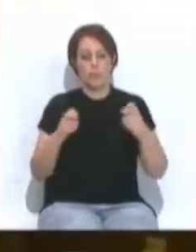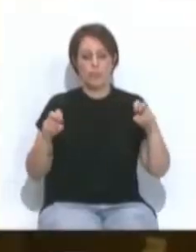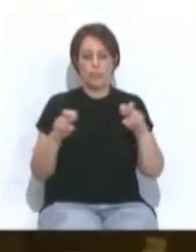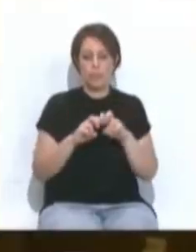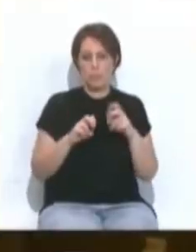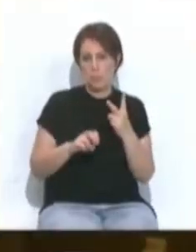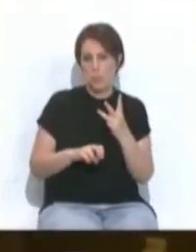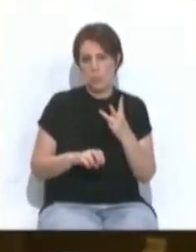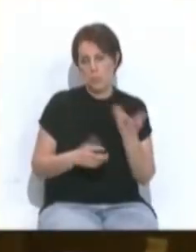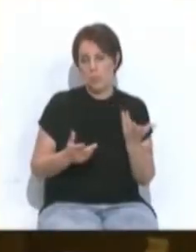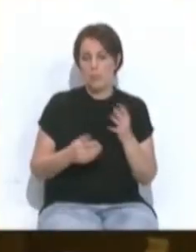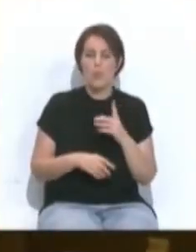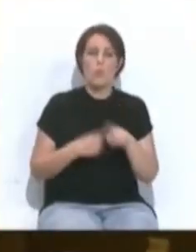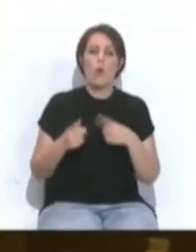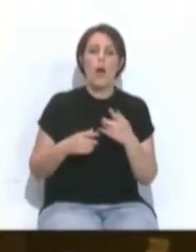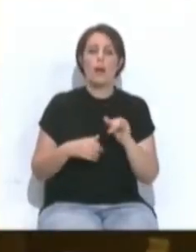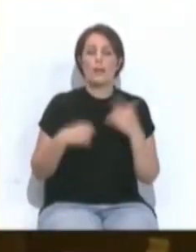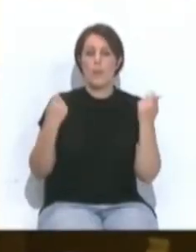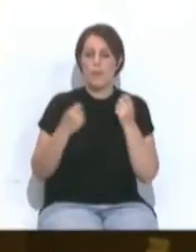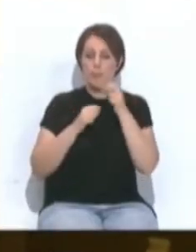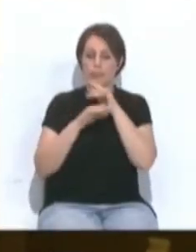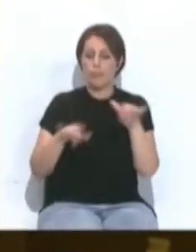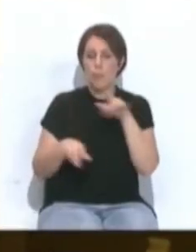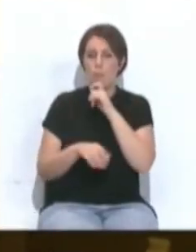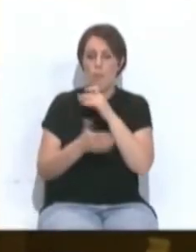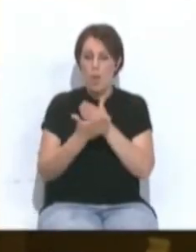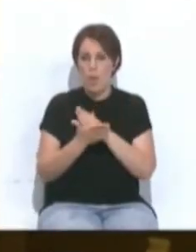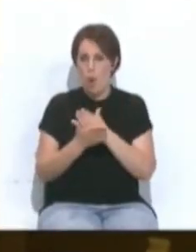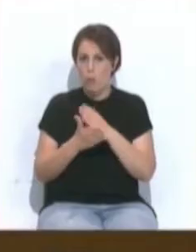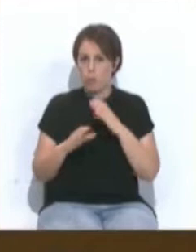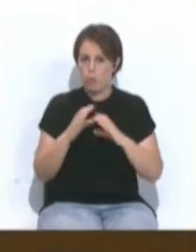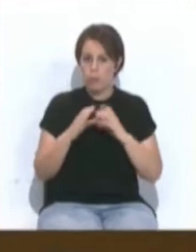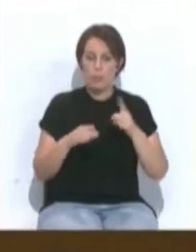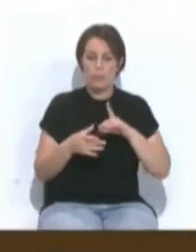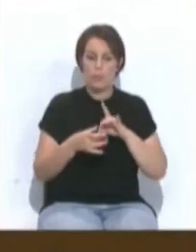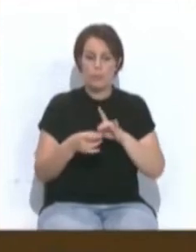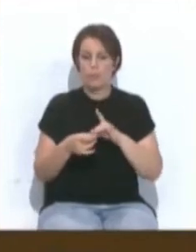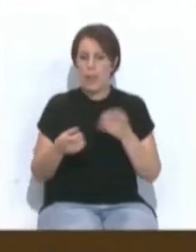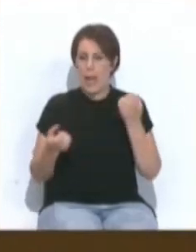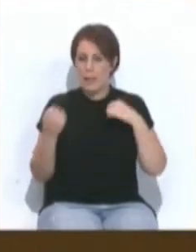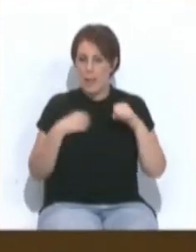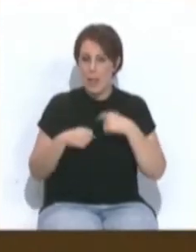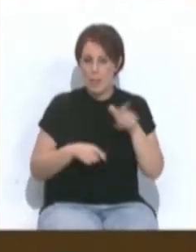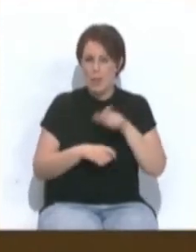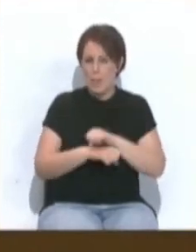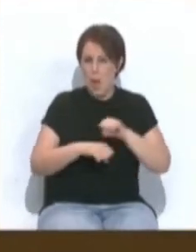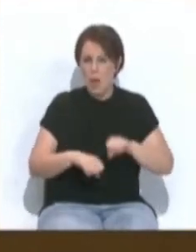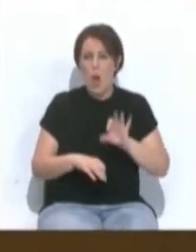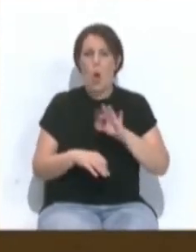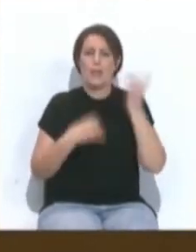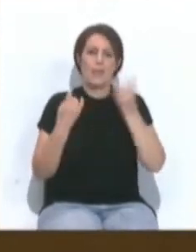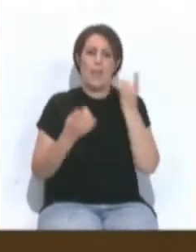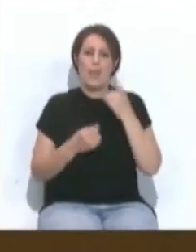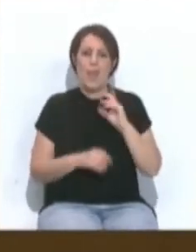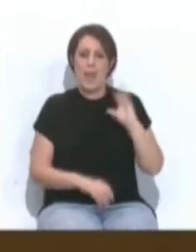y después se van a desarrollar una campaña de divulgación a través de los medios que tiene que ver también con el ejercicio en personas mayores, tiene que ver con las actividades al aire